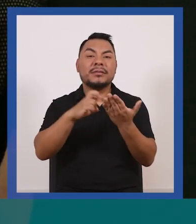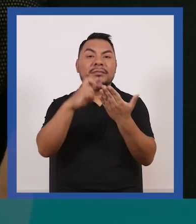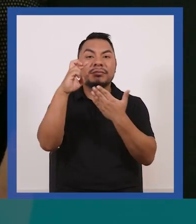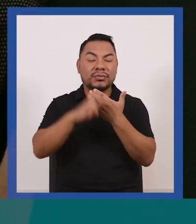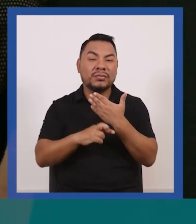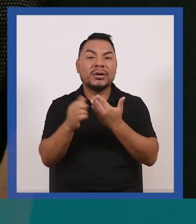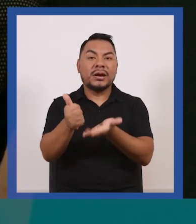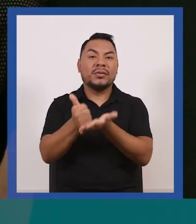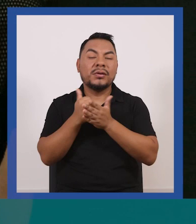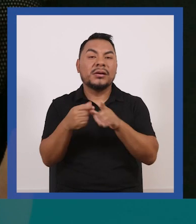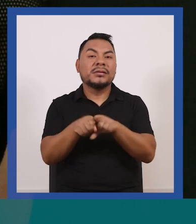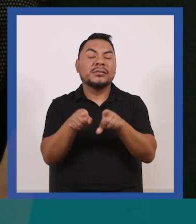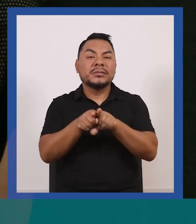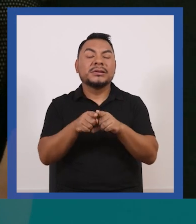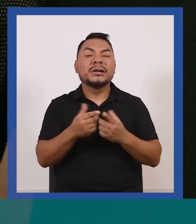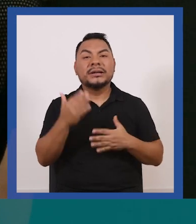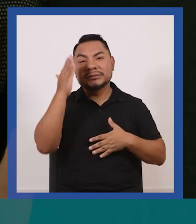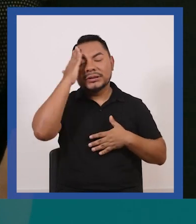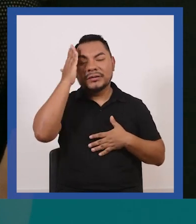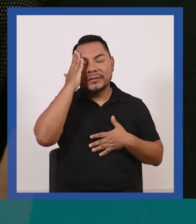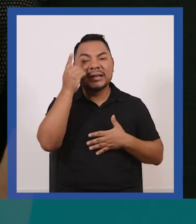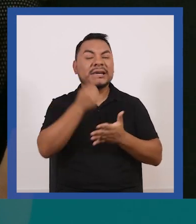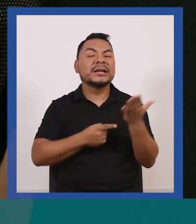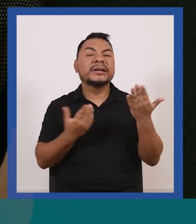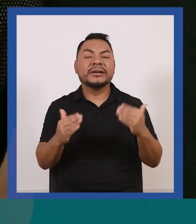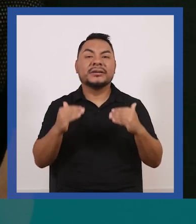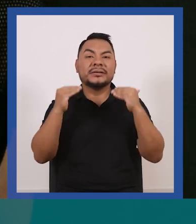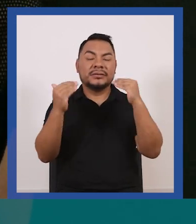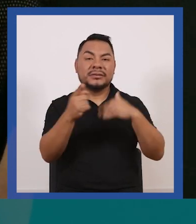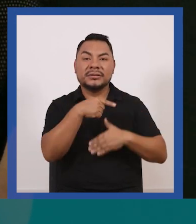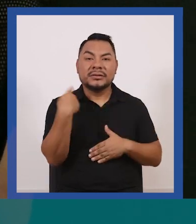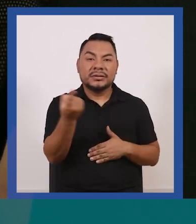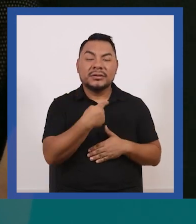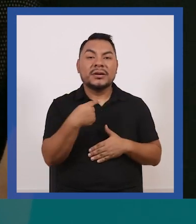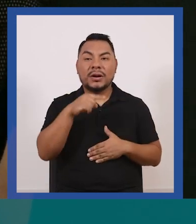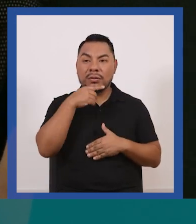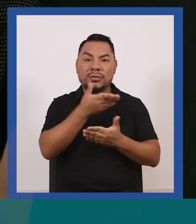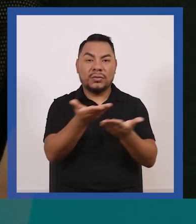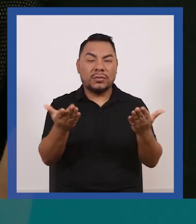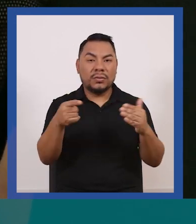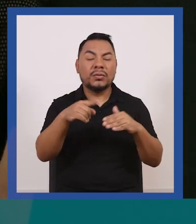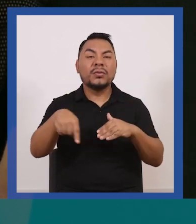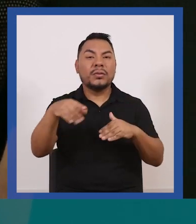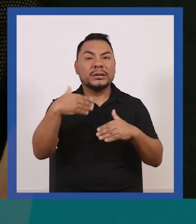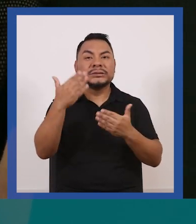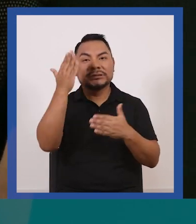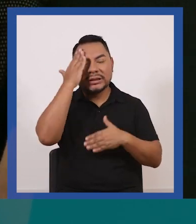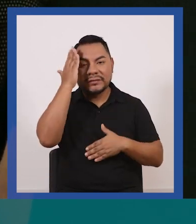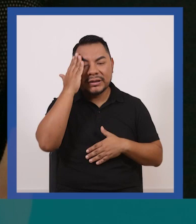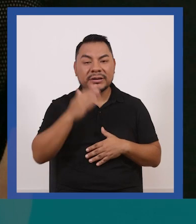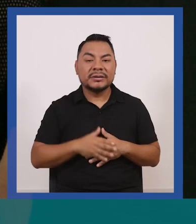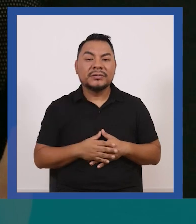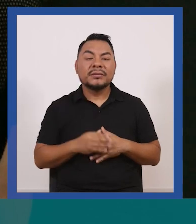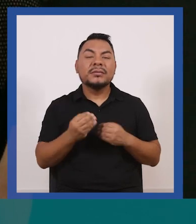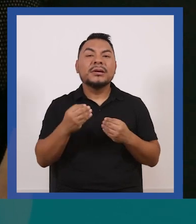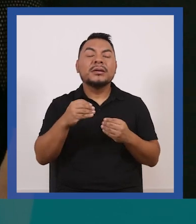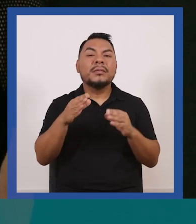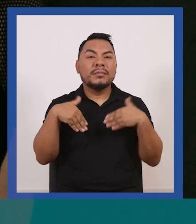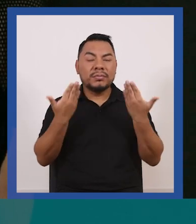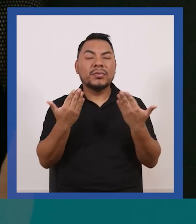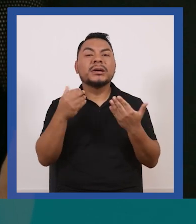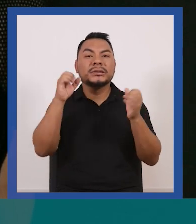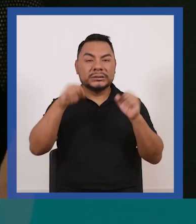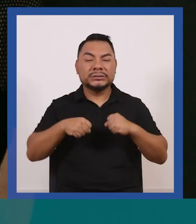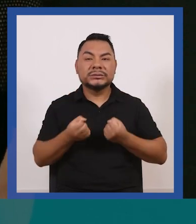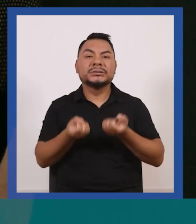programas nos ayudan también a saber en qué nivel están nuestros chicos para poder saber o